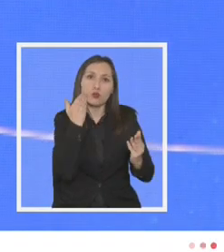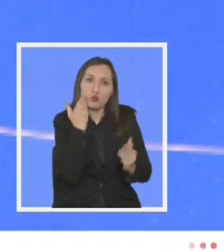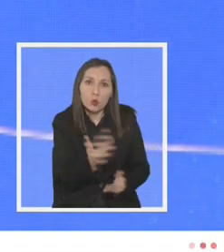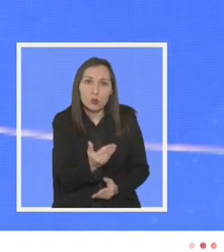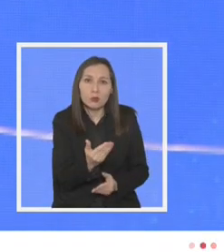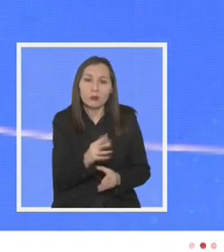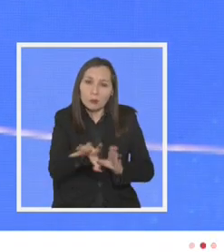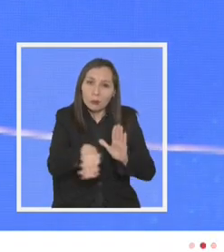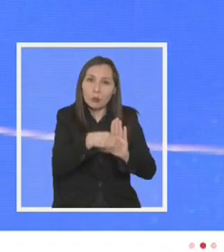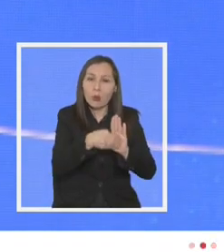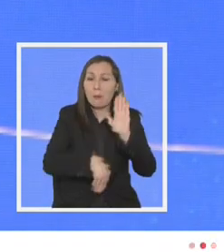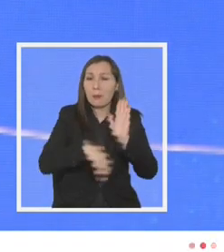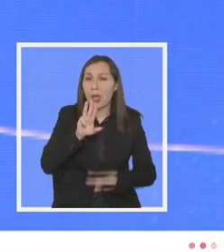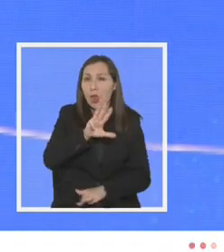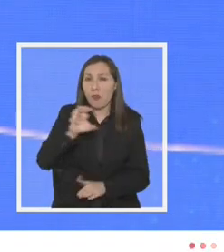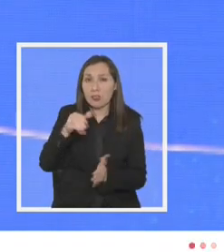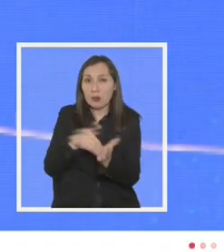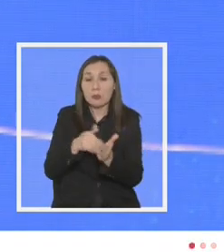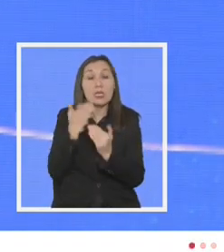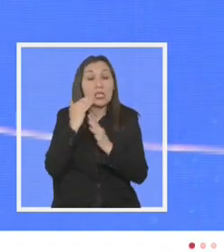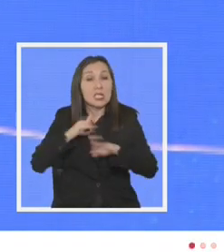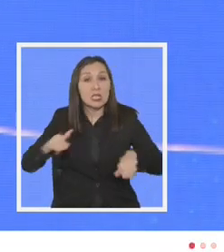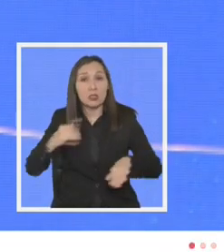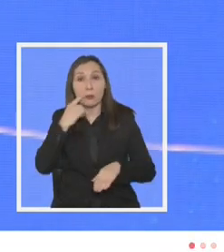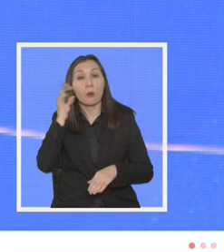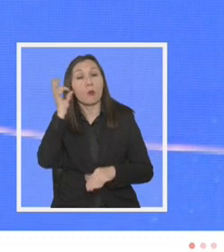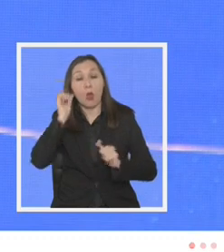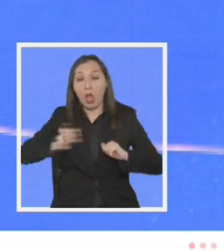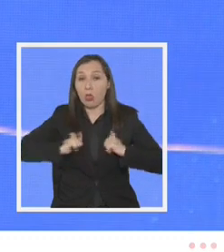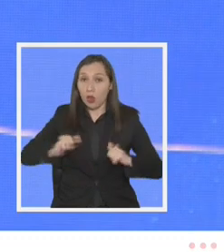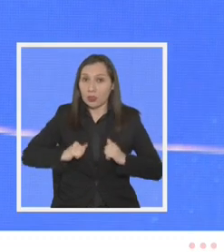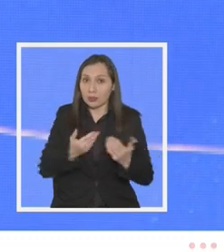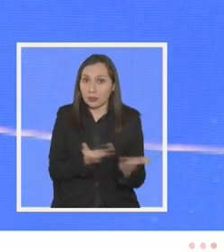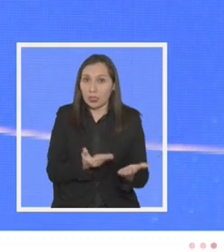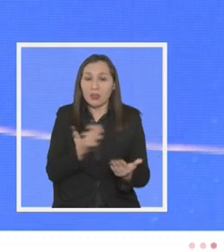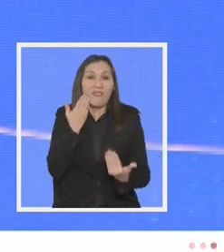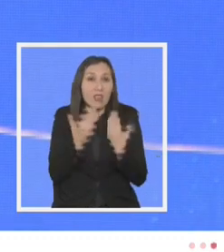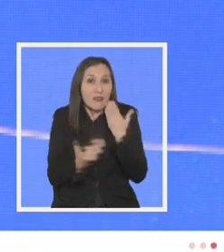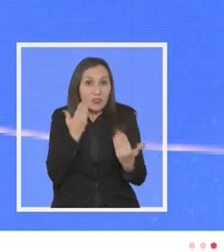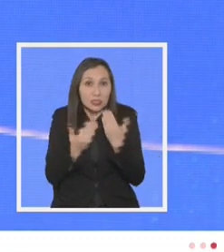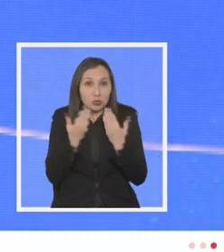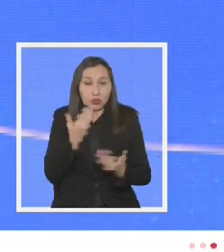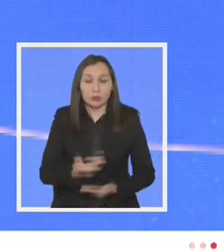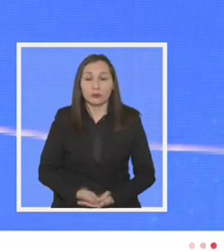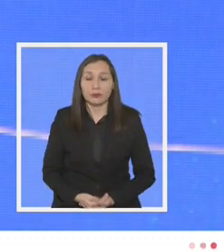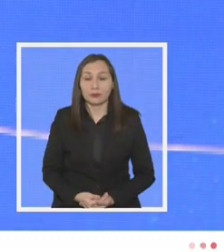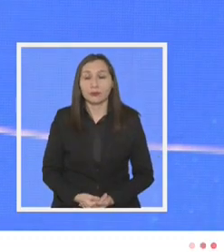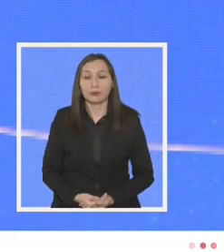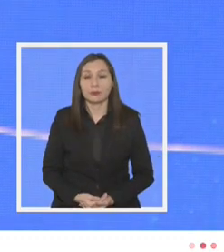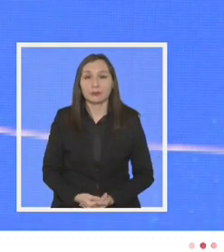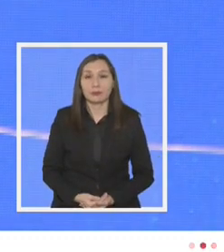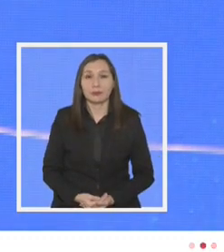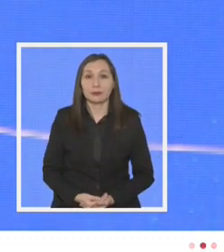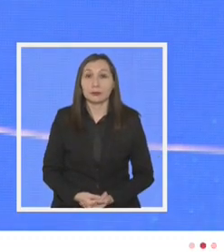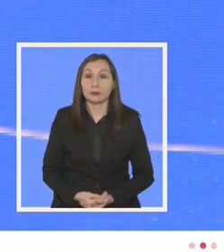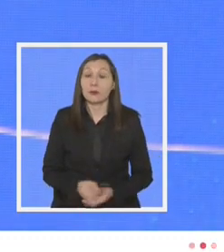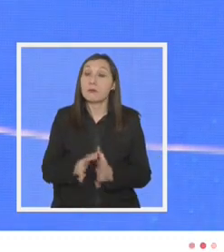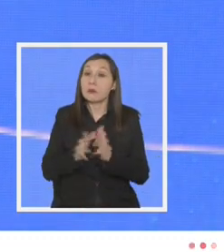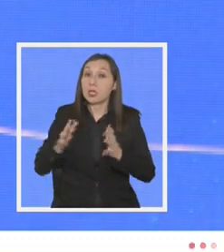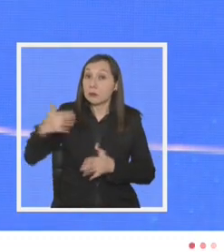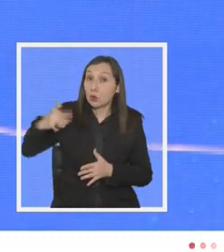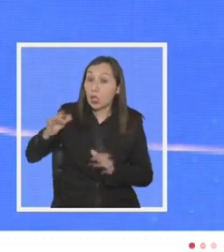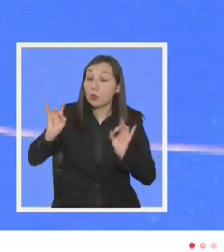incorporando a más de 900.000 niños, niñas y adolescentes a estos beneficios. Lo más